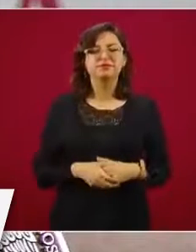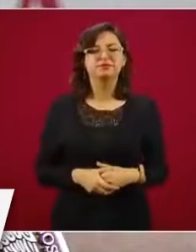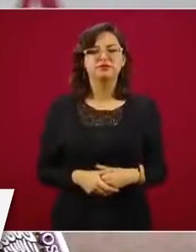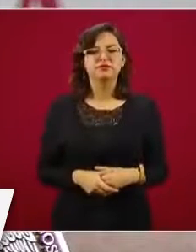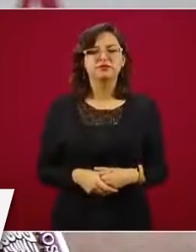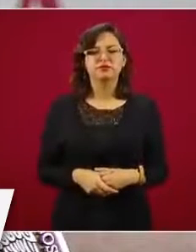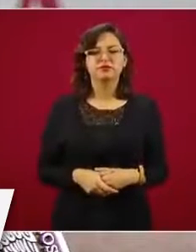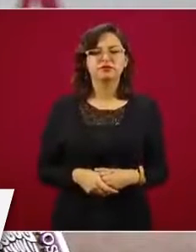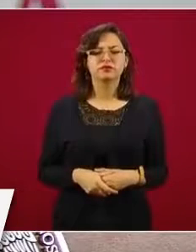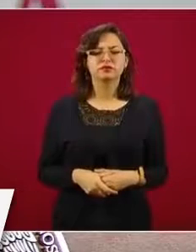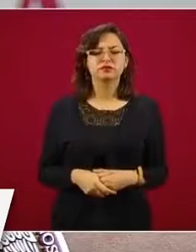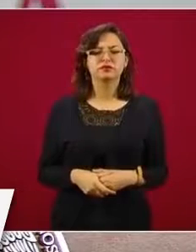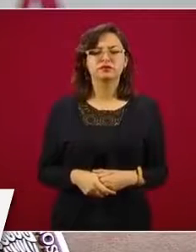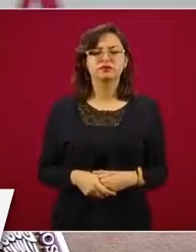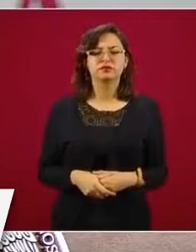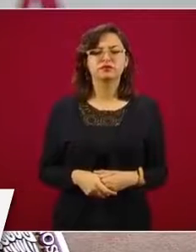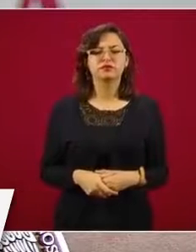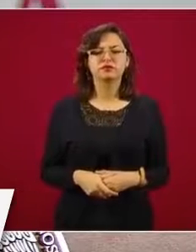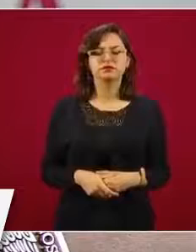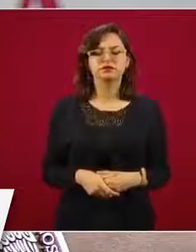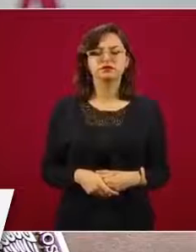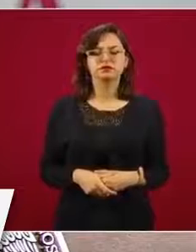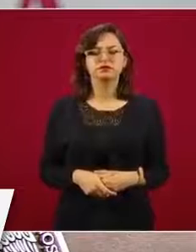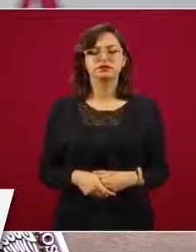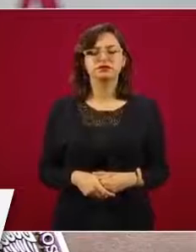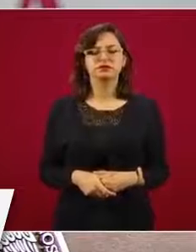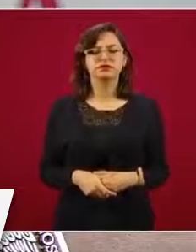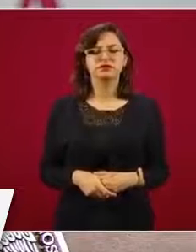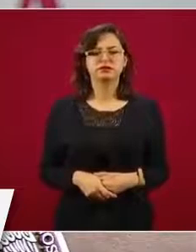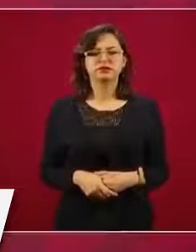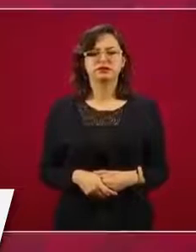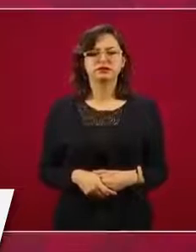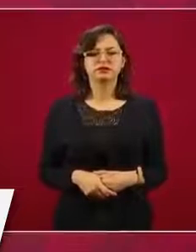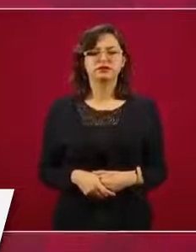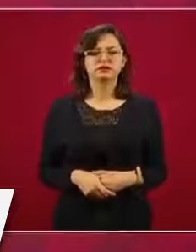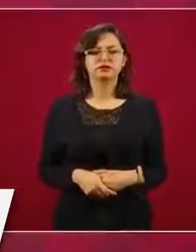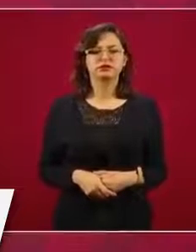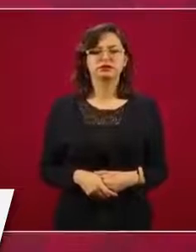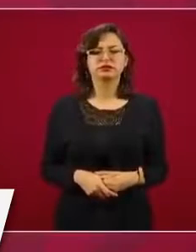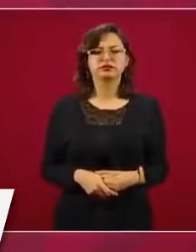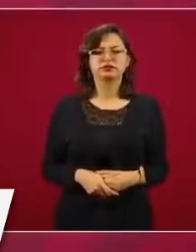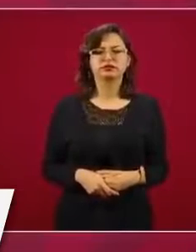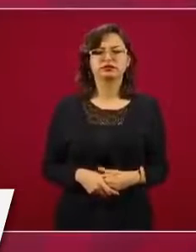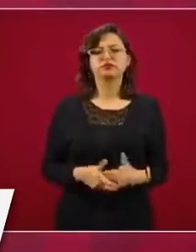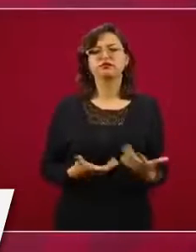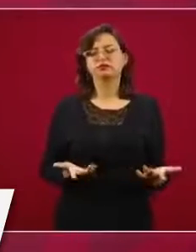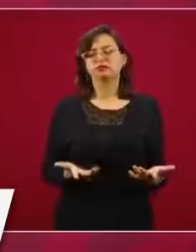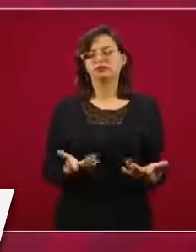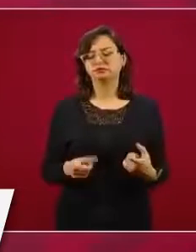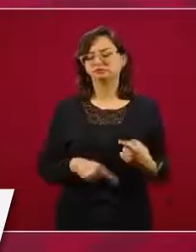Y comentaba de cómo no nos afectó primero